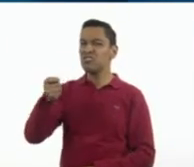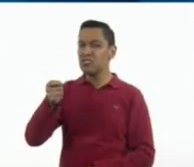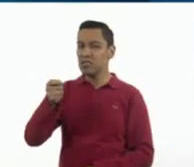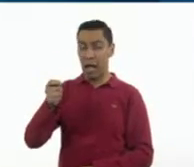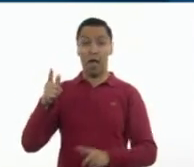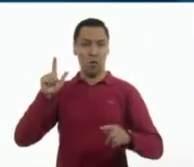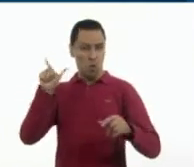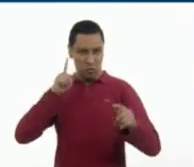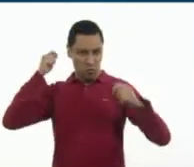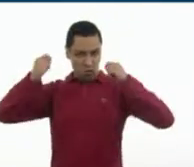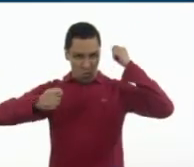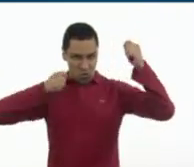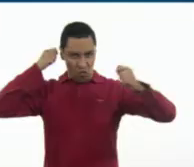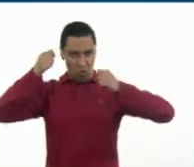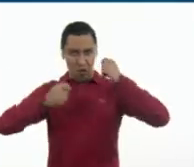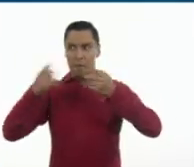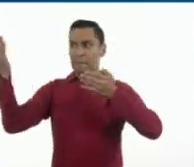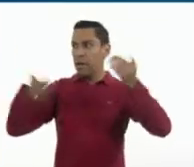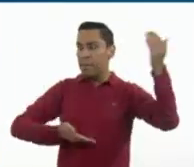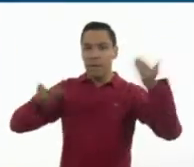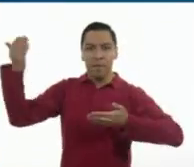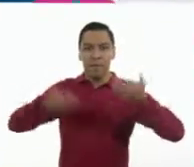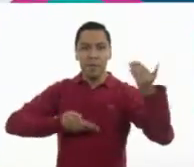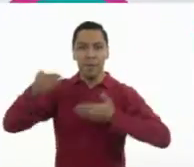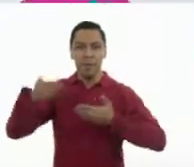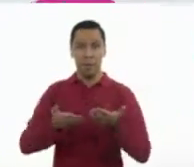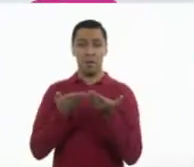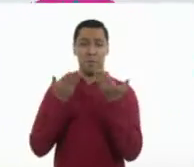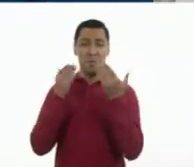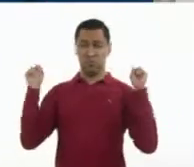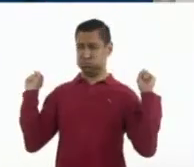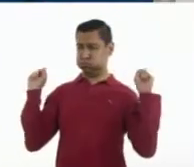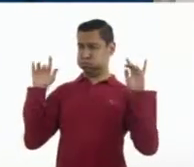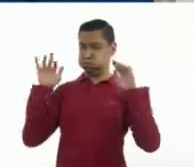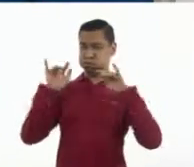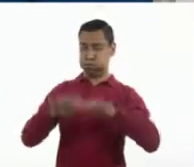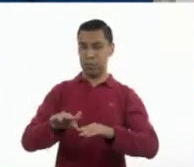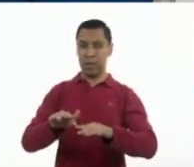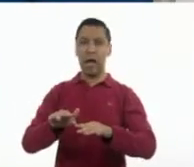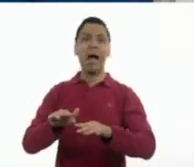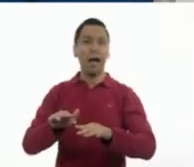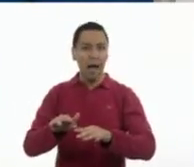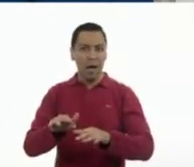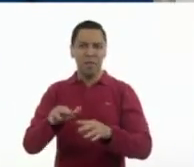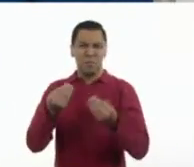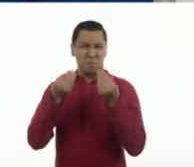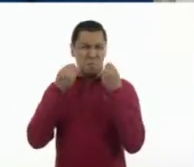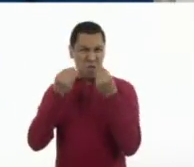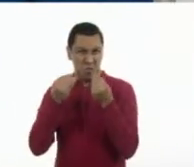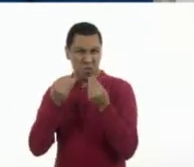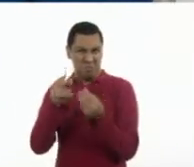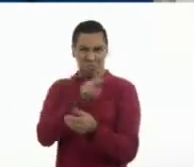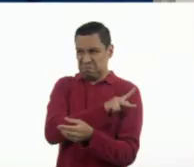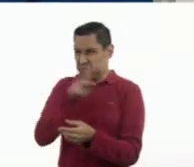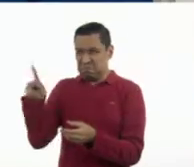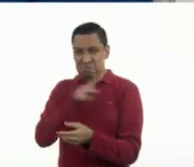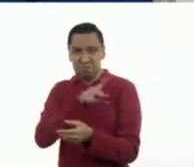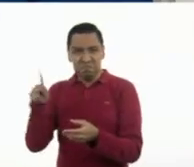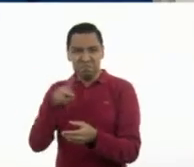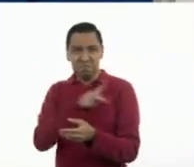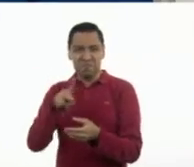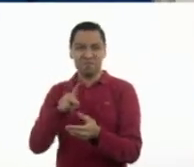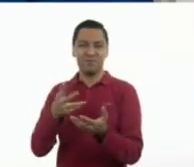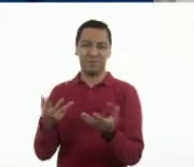hay muchas, muchas personas que ofrecen servicios o productos que son muy similares, como el principal